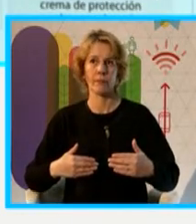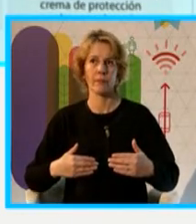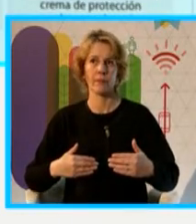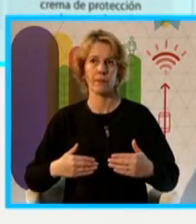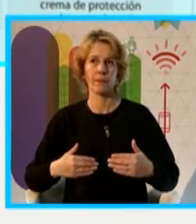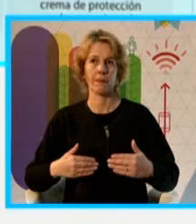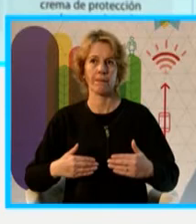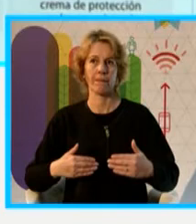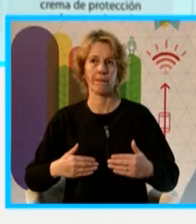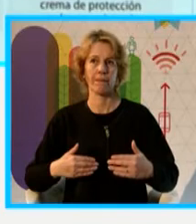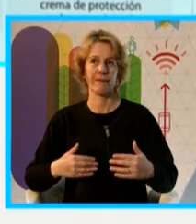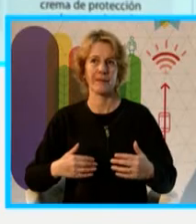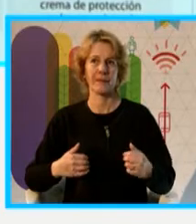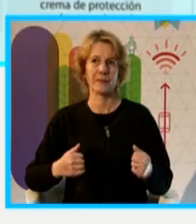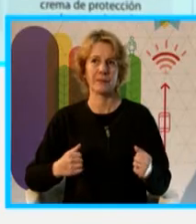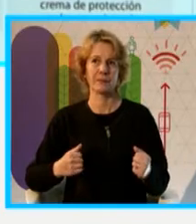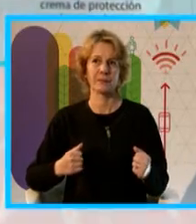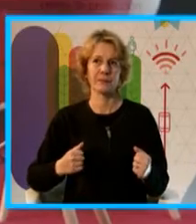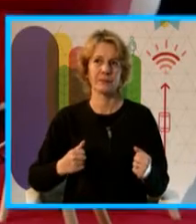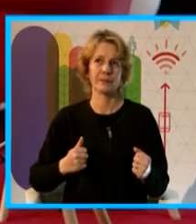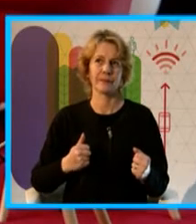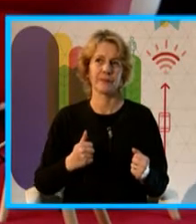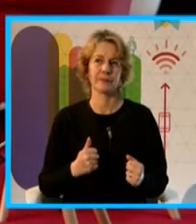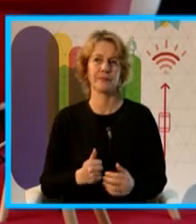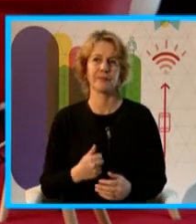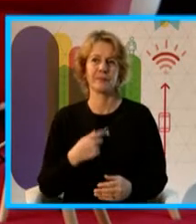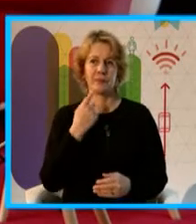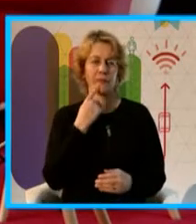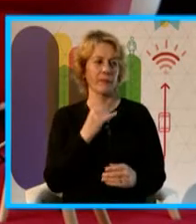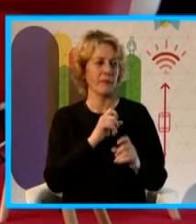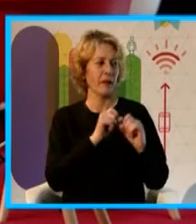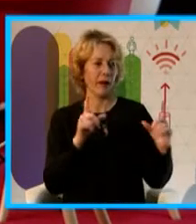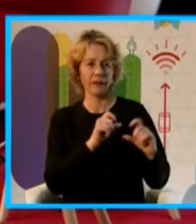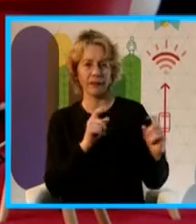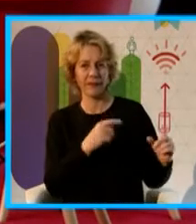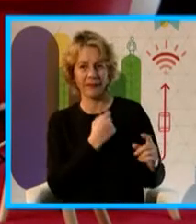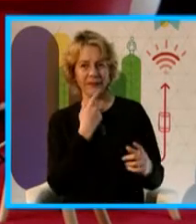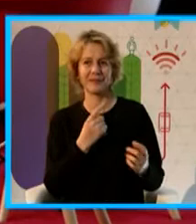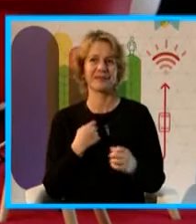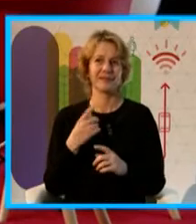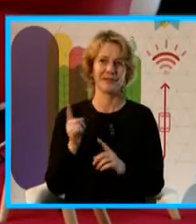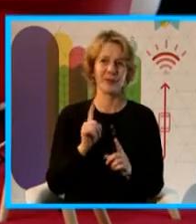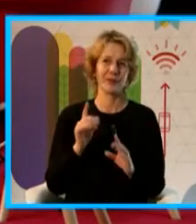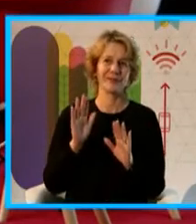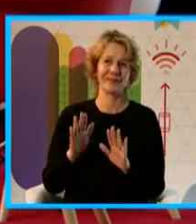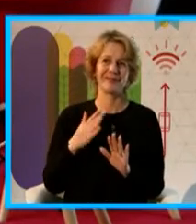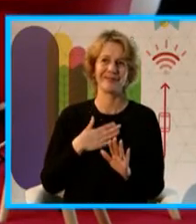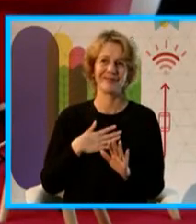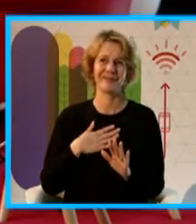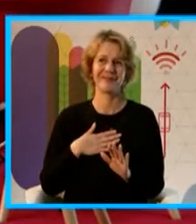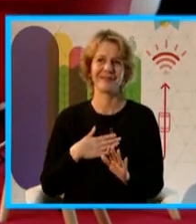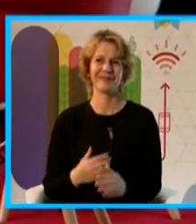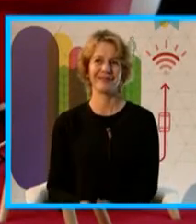Es lo que va a aparecer en los carteles. Te prometo que va a aparecer, pero ahora no. Sí, pero ahora todavía es pronóstico.